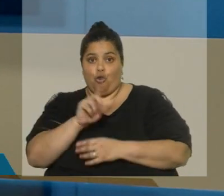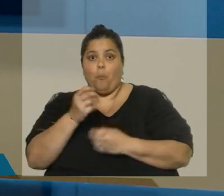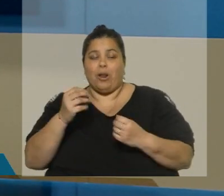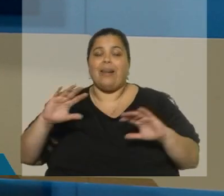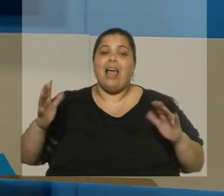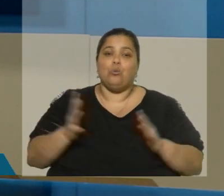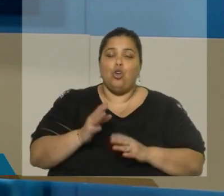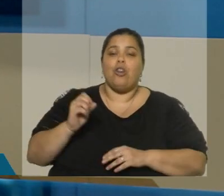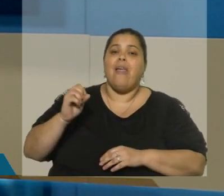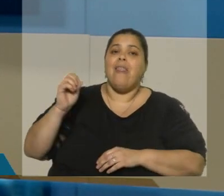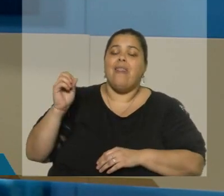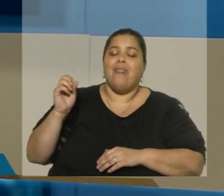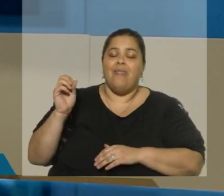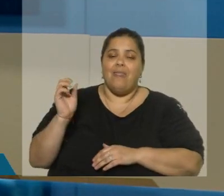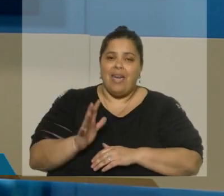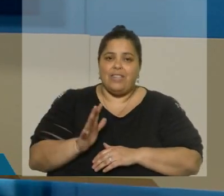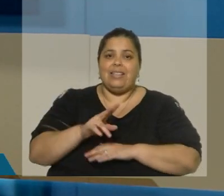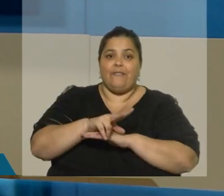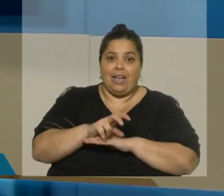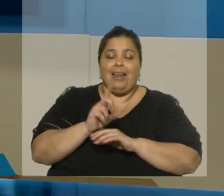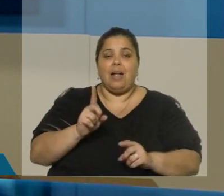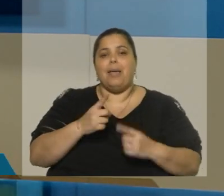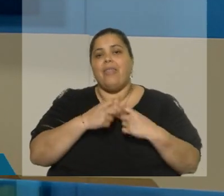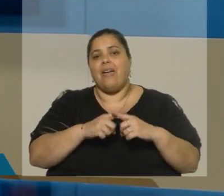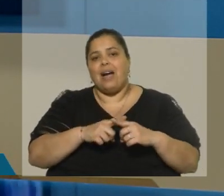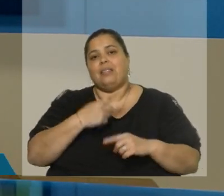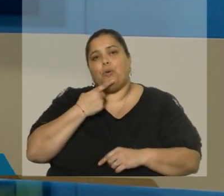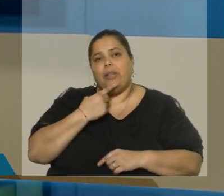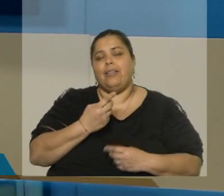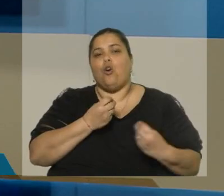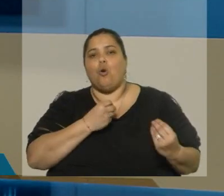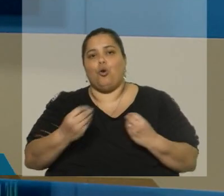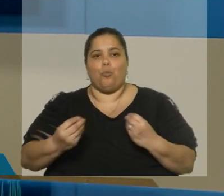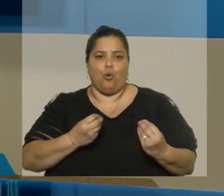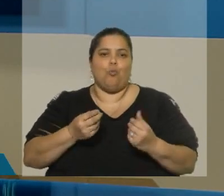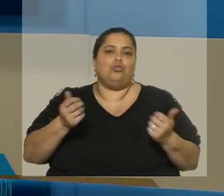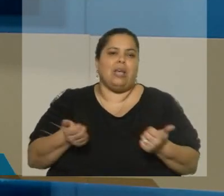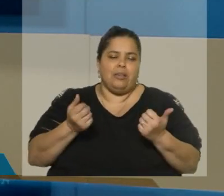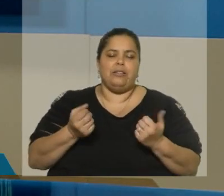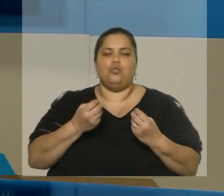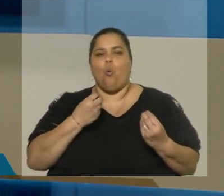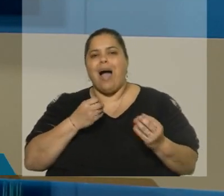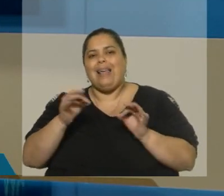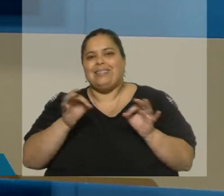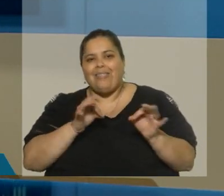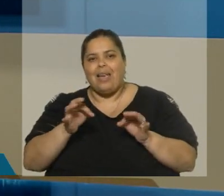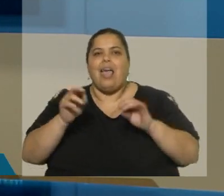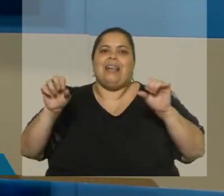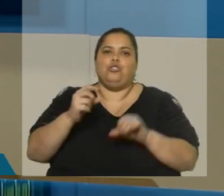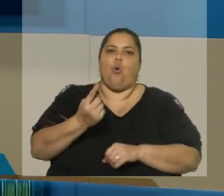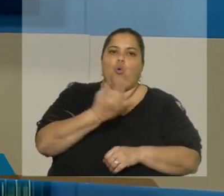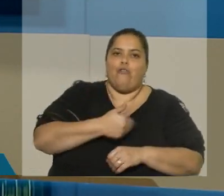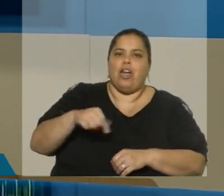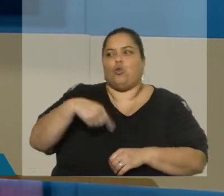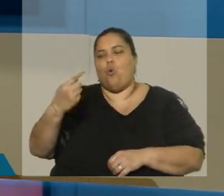fiscal también. Y más allá del debate político que pueda darse, de qué ha rodeado, qué condiciones o qué estrategias puede haber tenido un gobierno u otro para